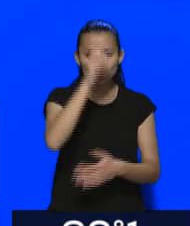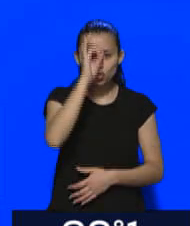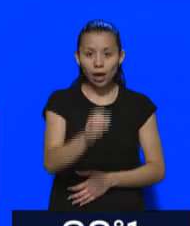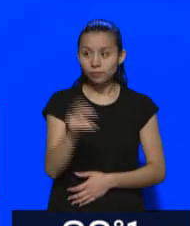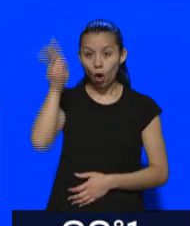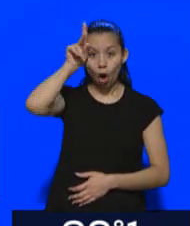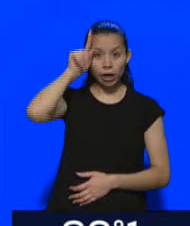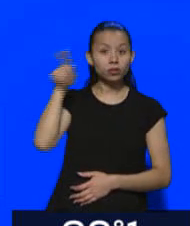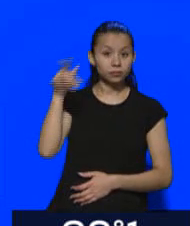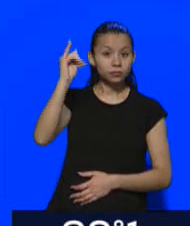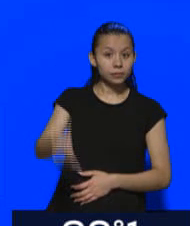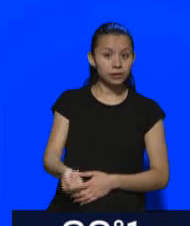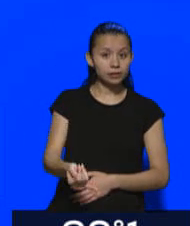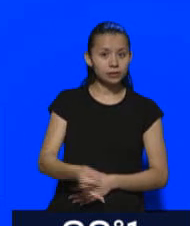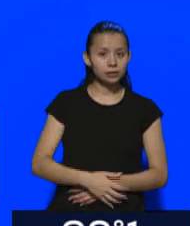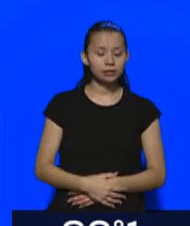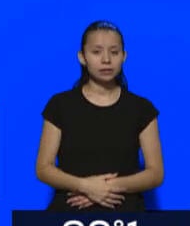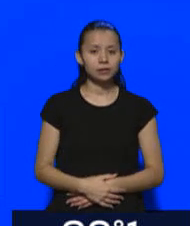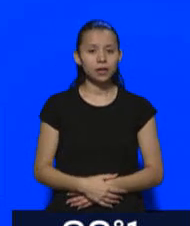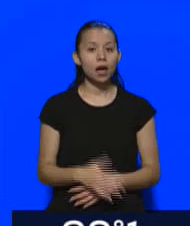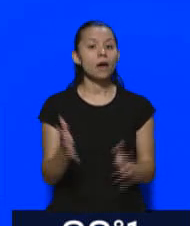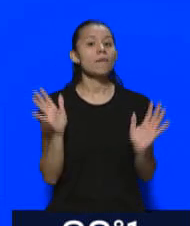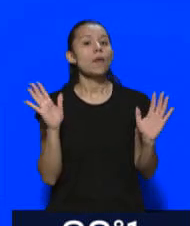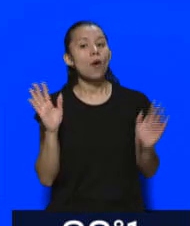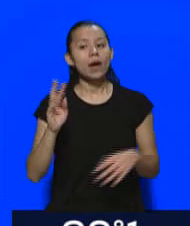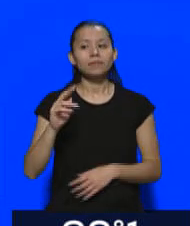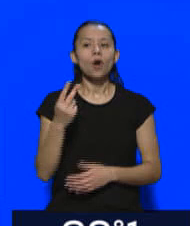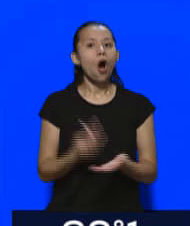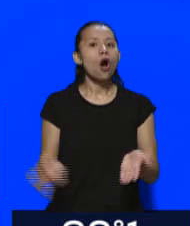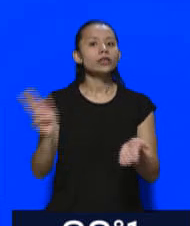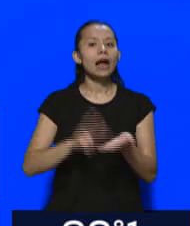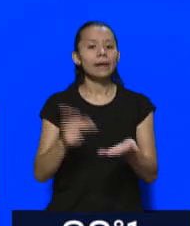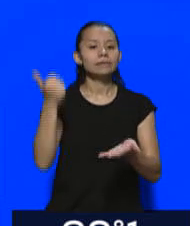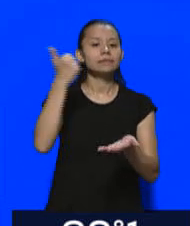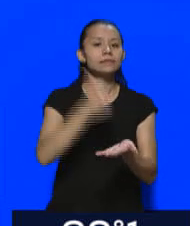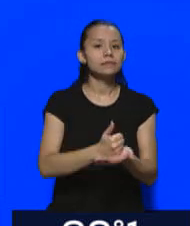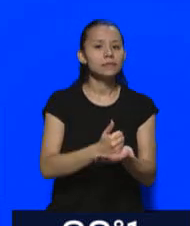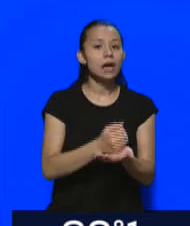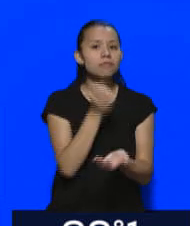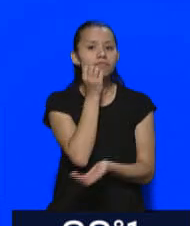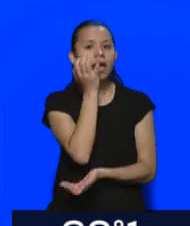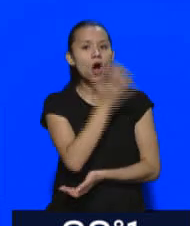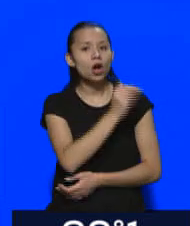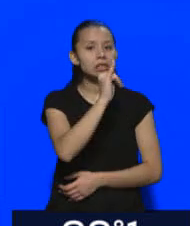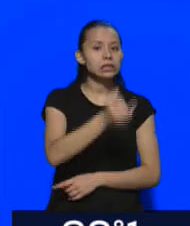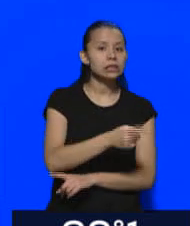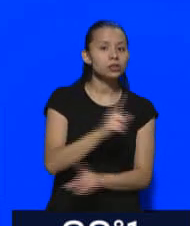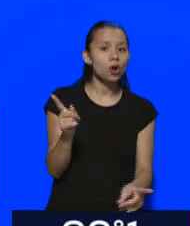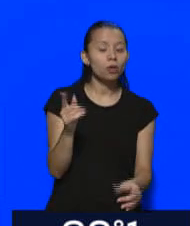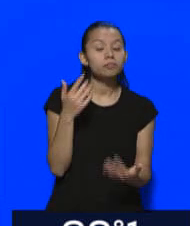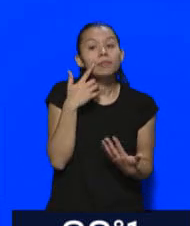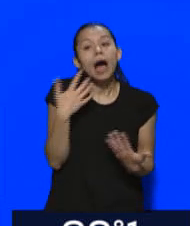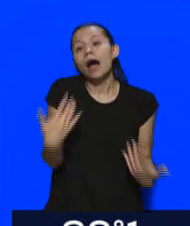Habrá que ver si las segundas vueltas son tan buenas o no, o peores o mejores que la primera. Está todo por verse.